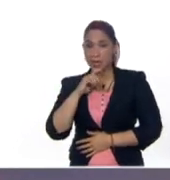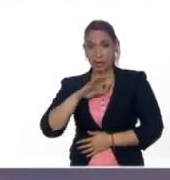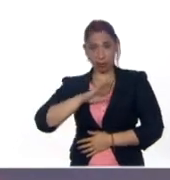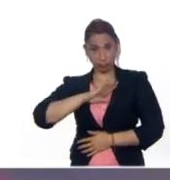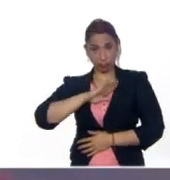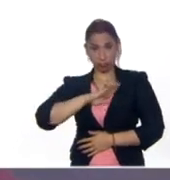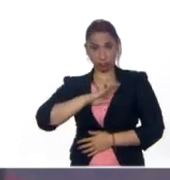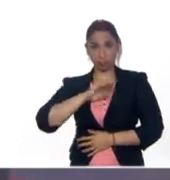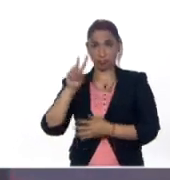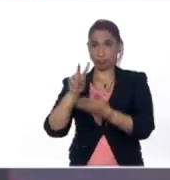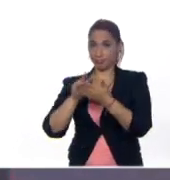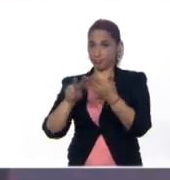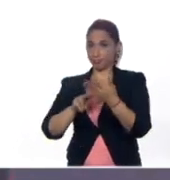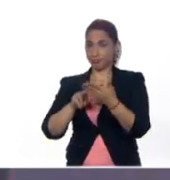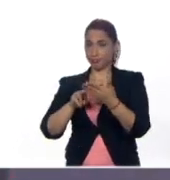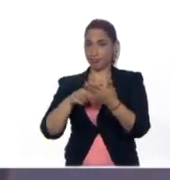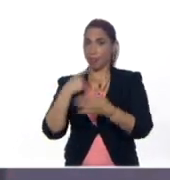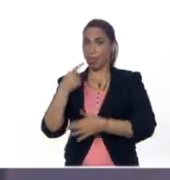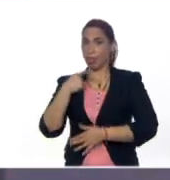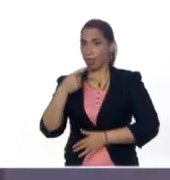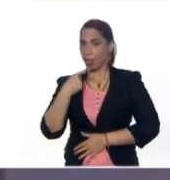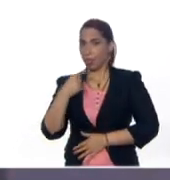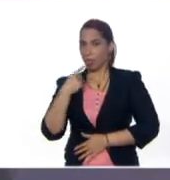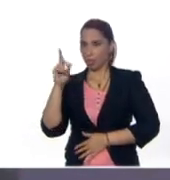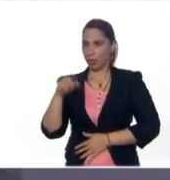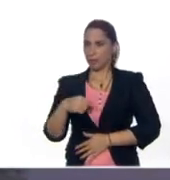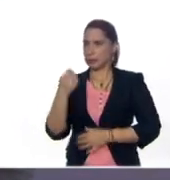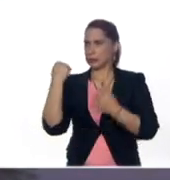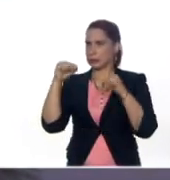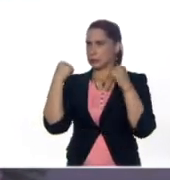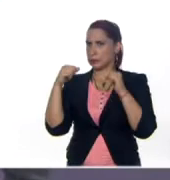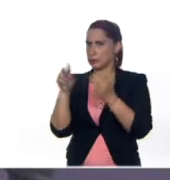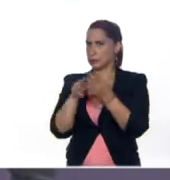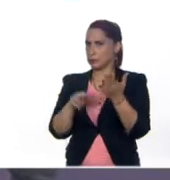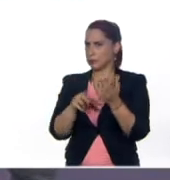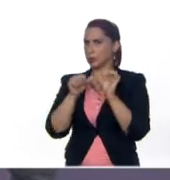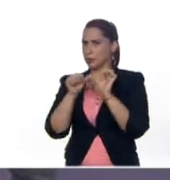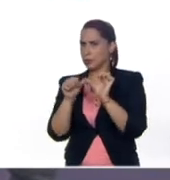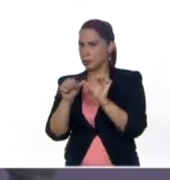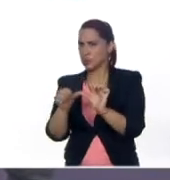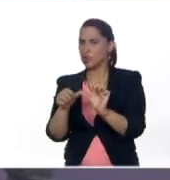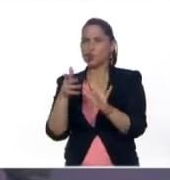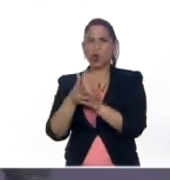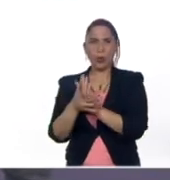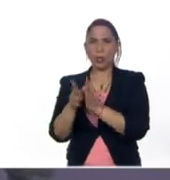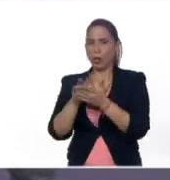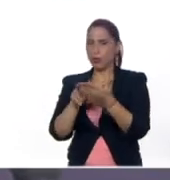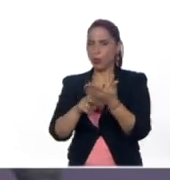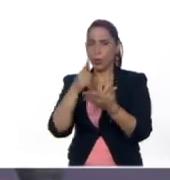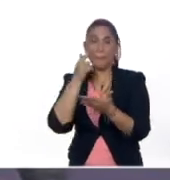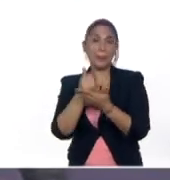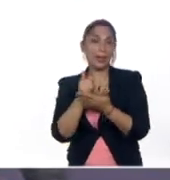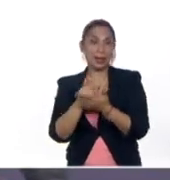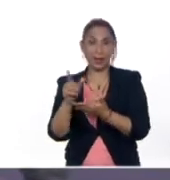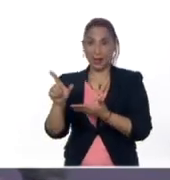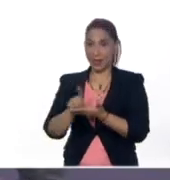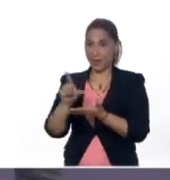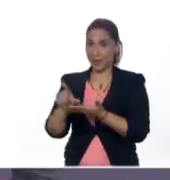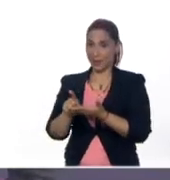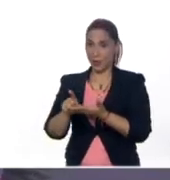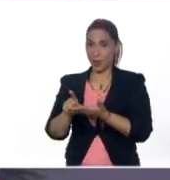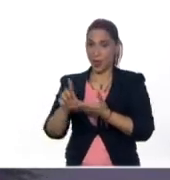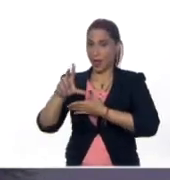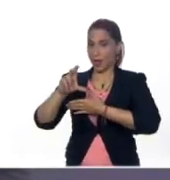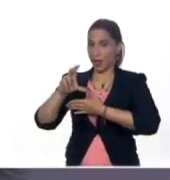leer entonces un trabalengua, que es también lectura recreativa. Continuamos con lo que es la lectura recreativa, el libro de la colección